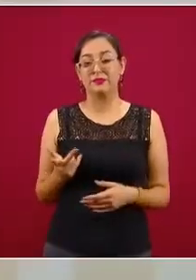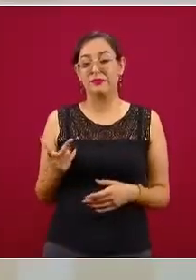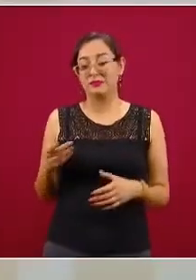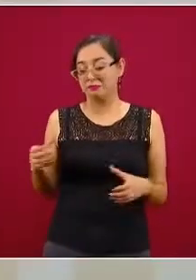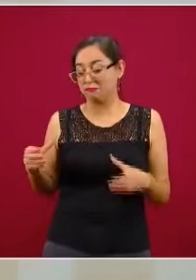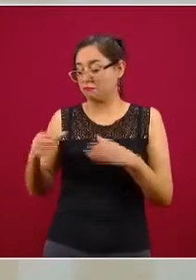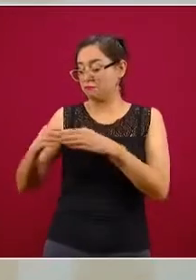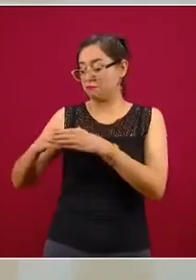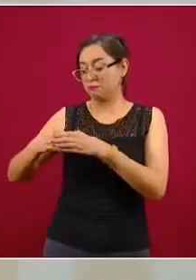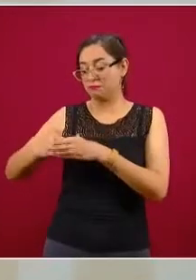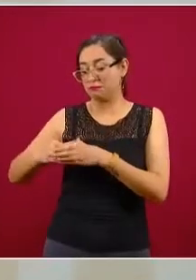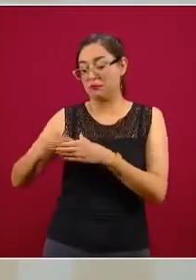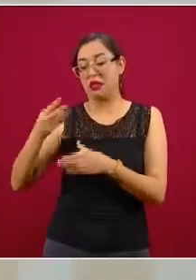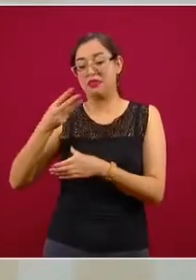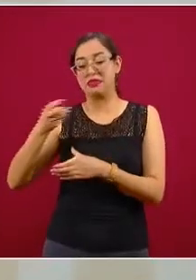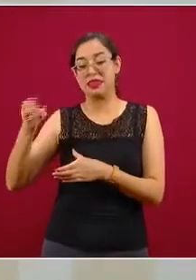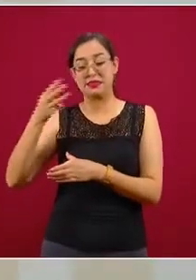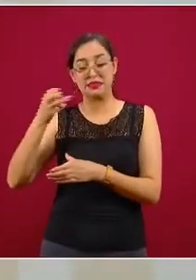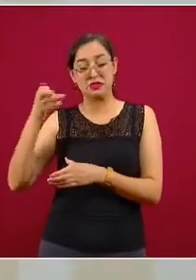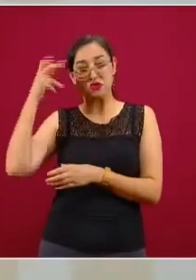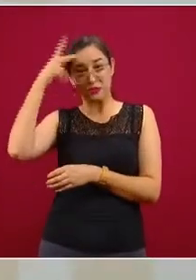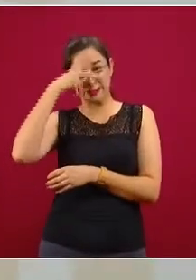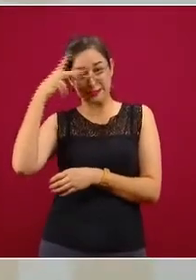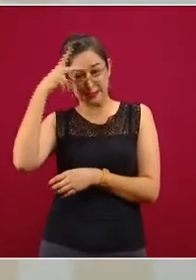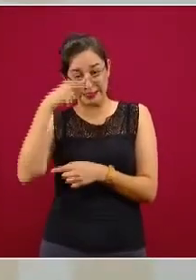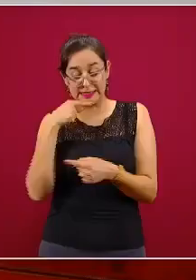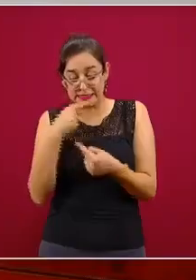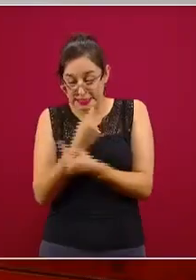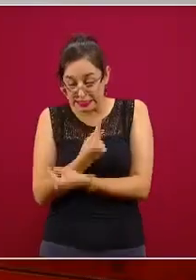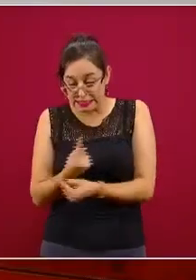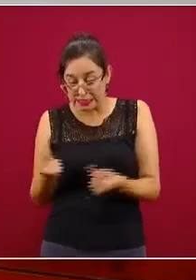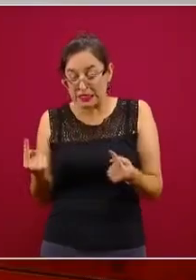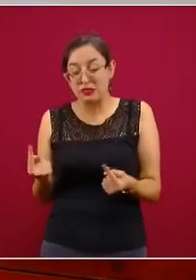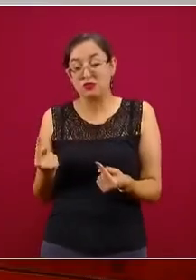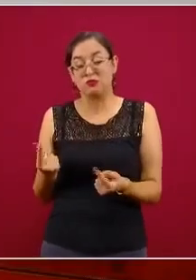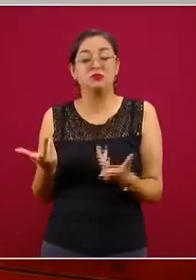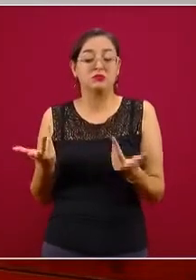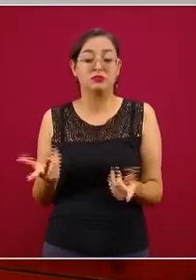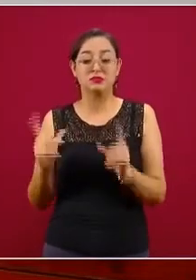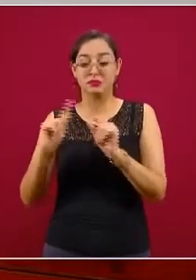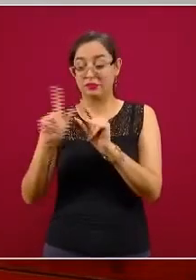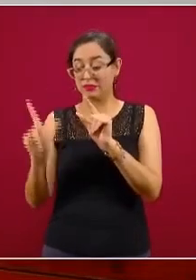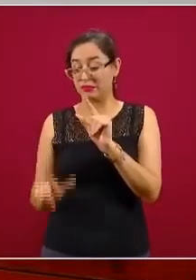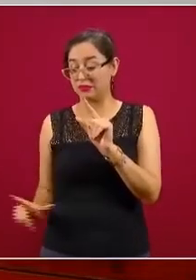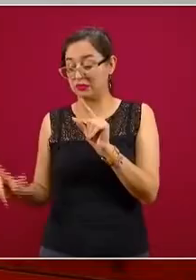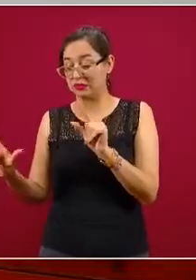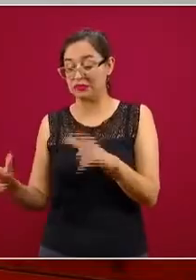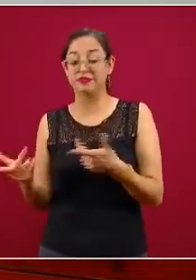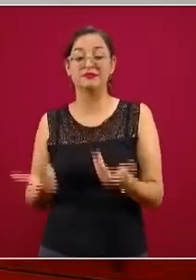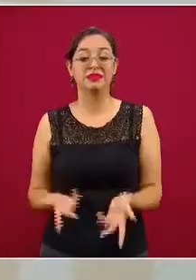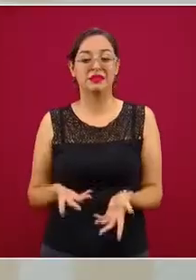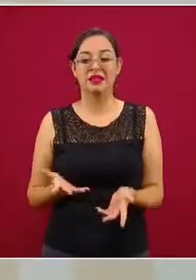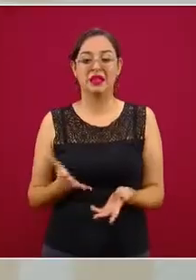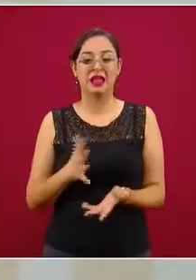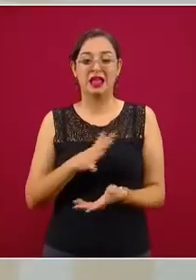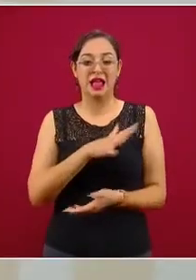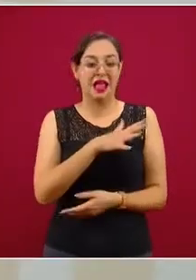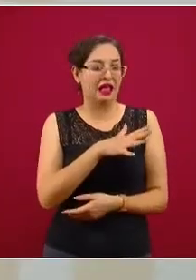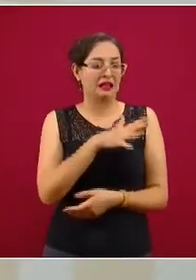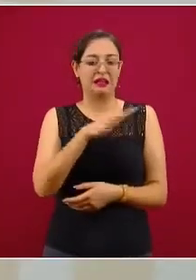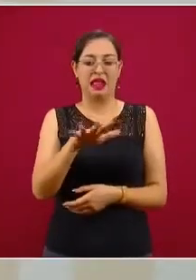aproximadamente somos 300 paidopsiquiatras en el país. Psiquiatras son poquitos, pero